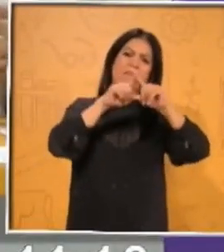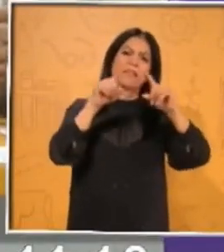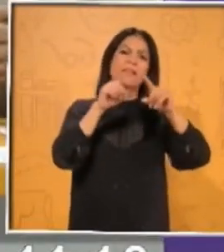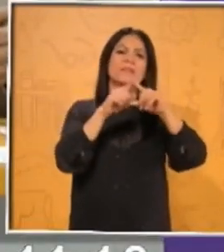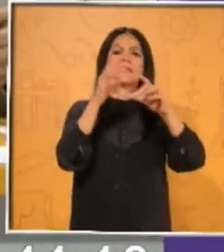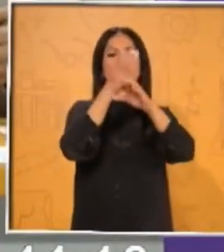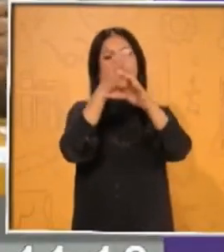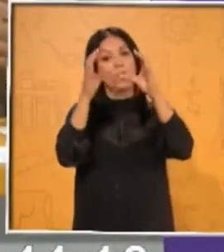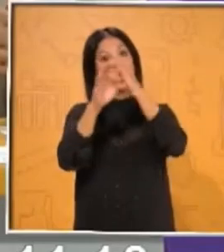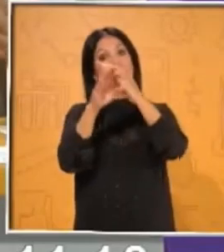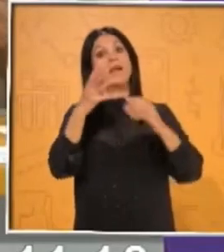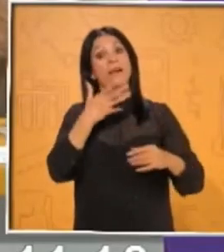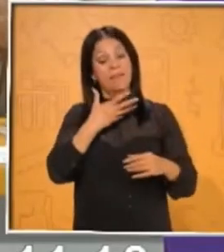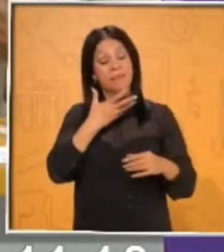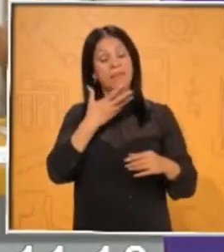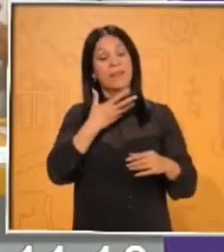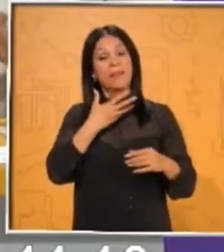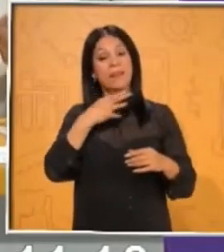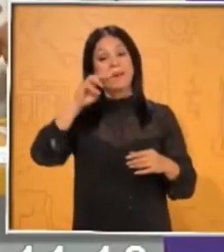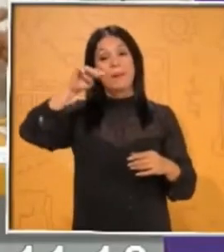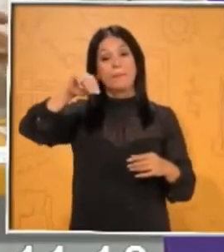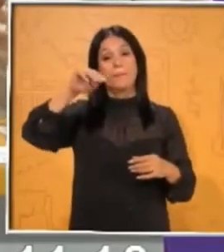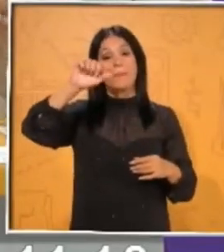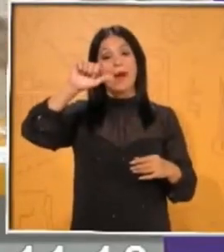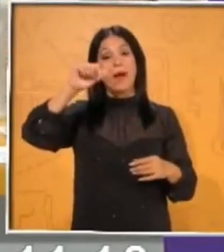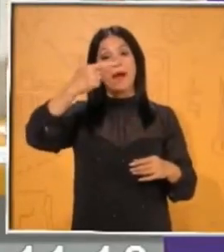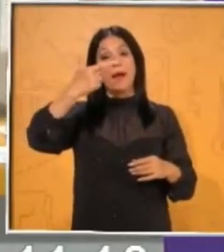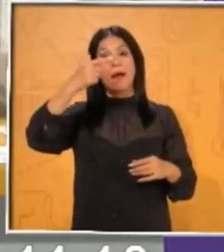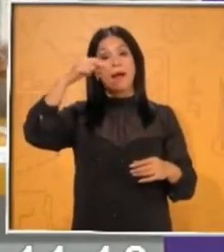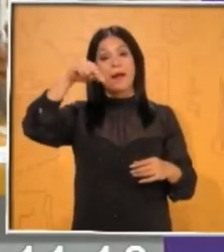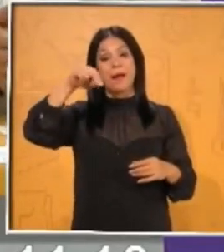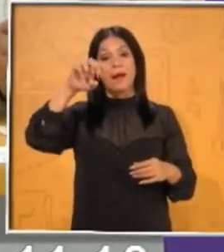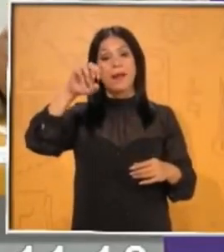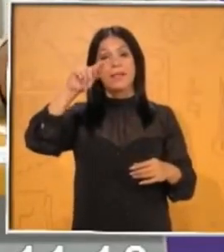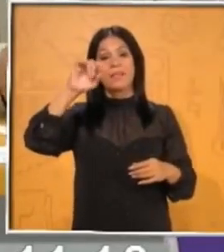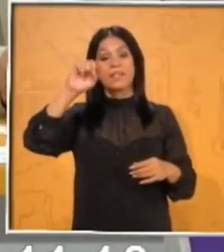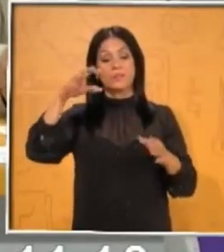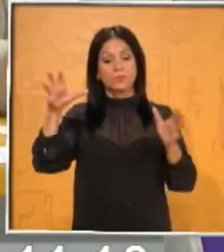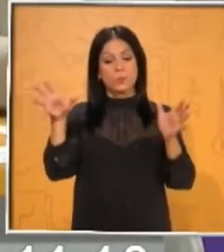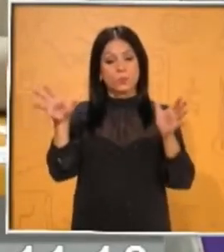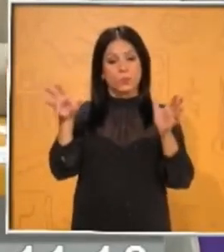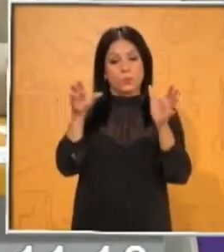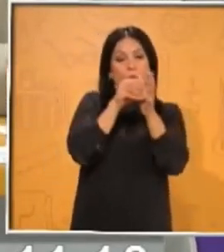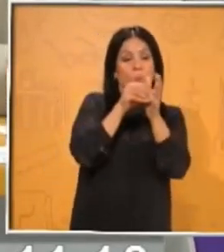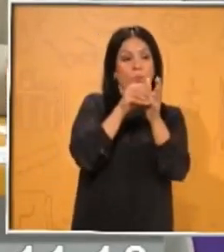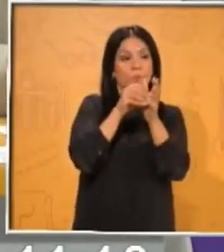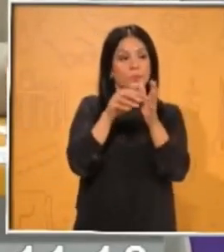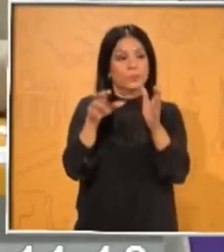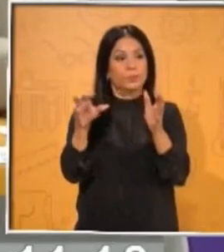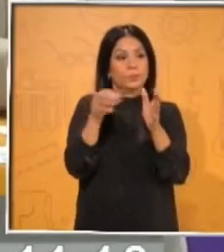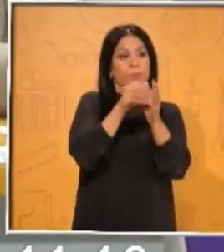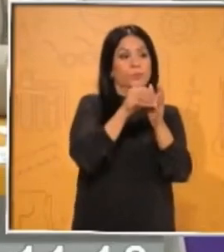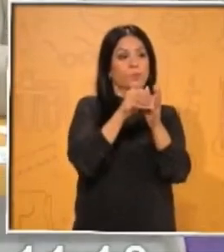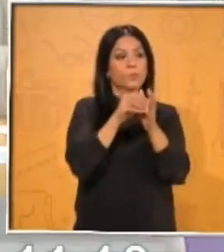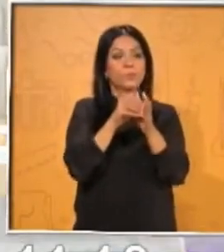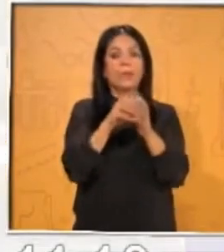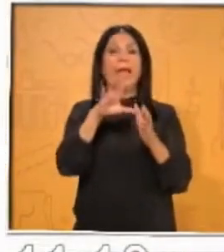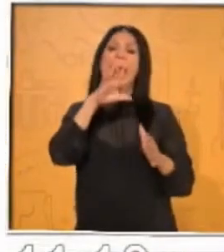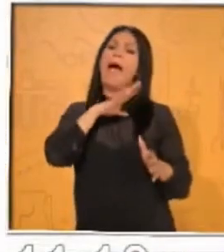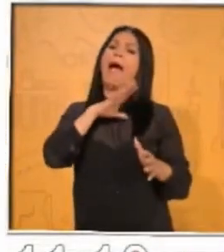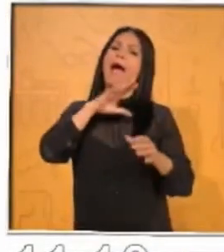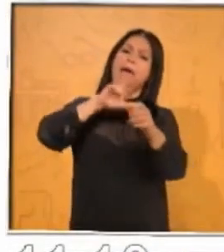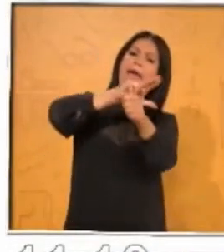este magnetismo. Y se dividen en dos tipos de manera general. Uno son los imanes naturales.